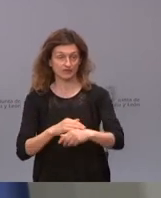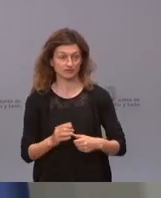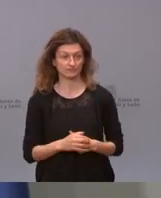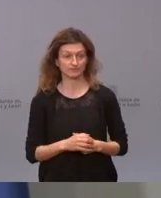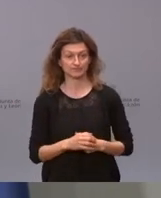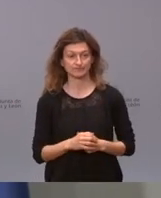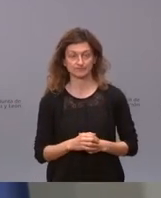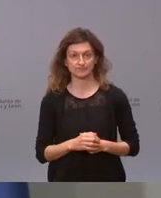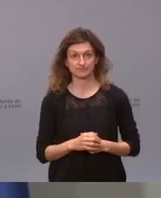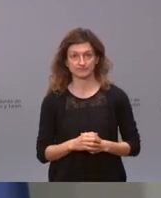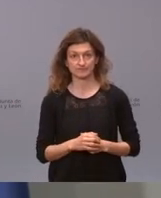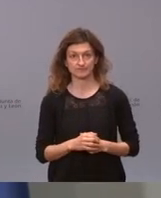manera.